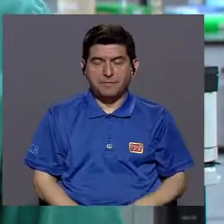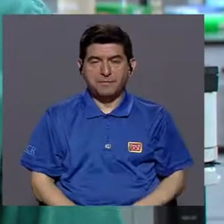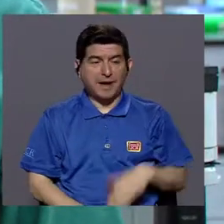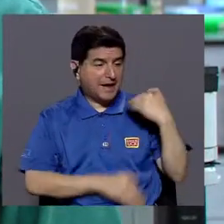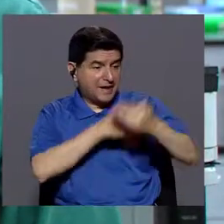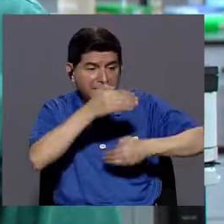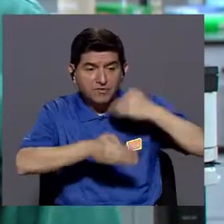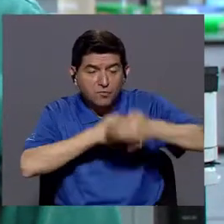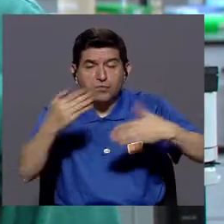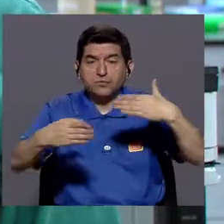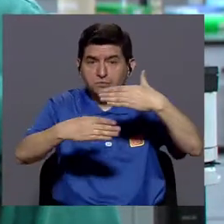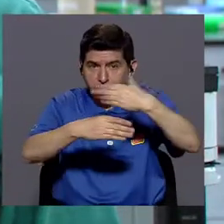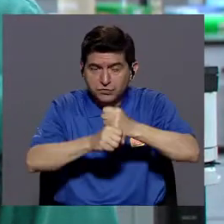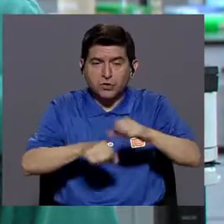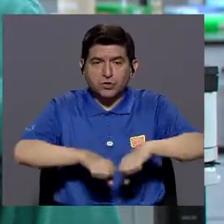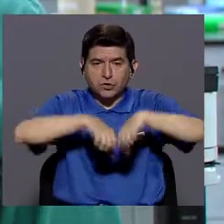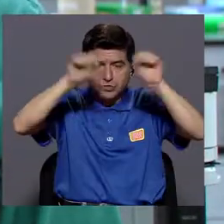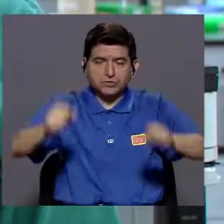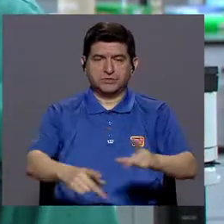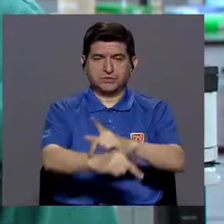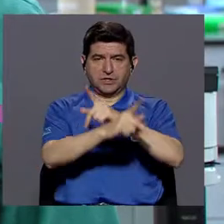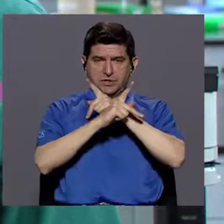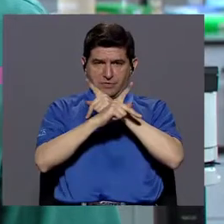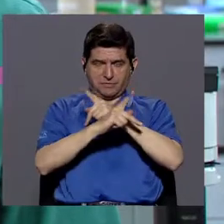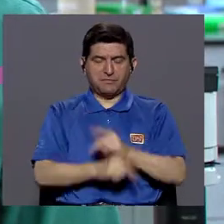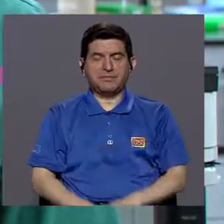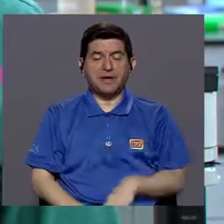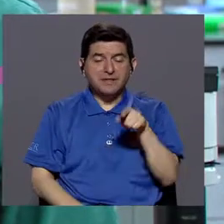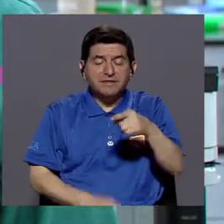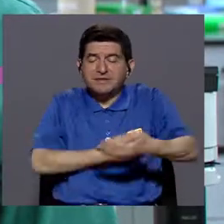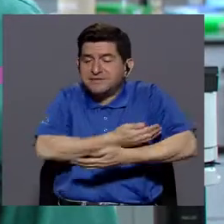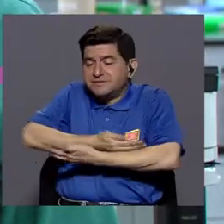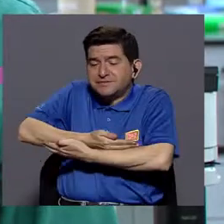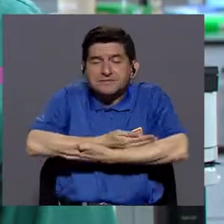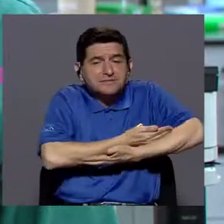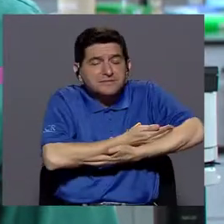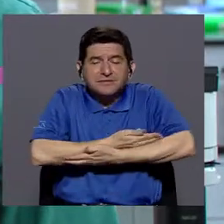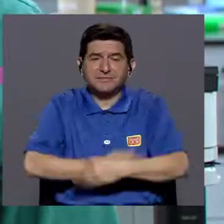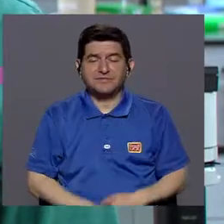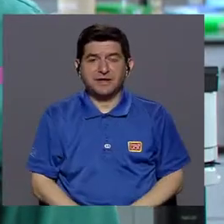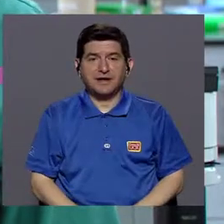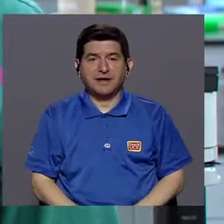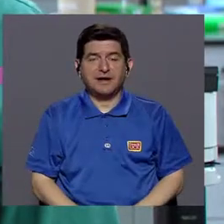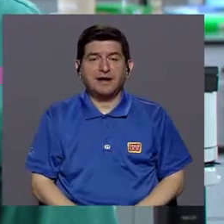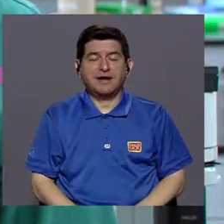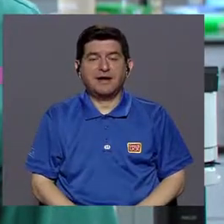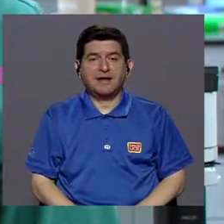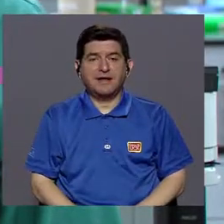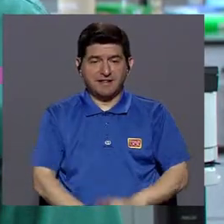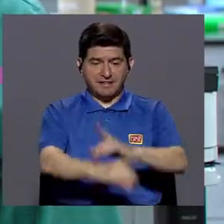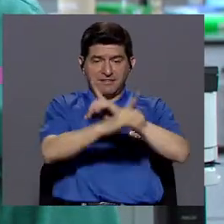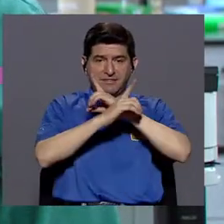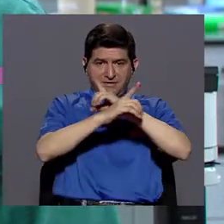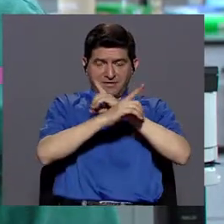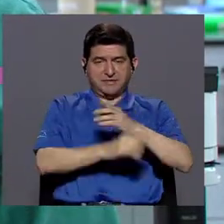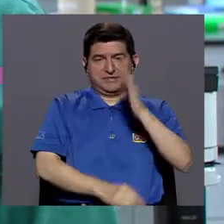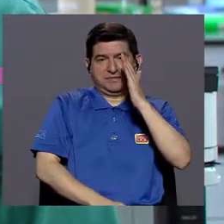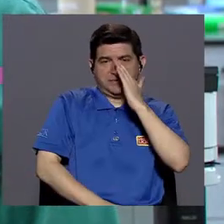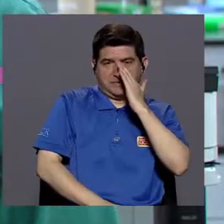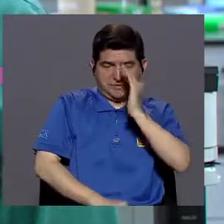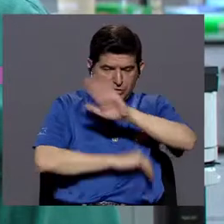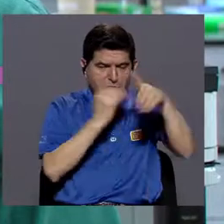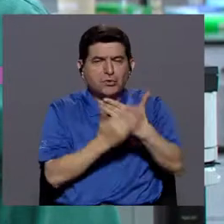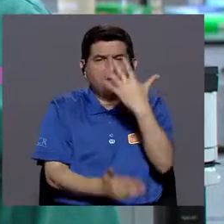Evolutivamente la forma en que la evolución ha hecho un sistema de protección del recién nacido es que la